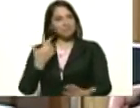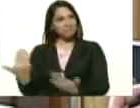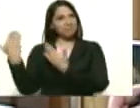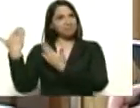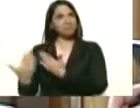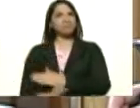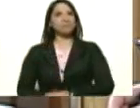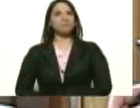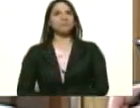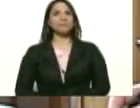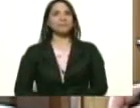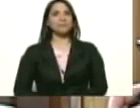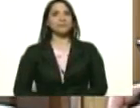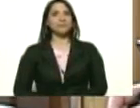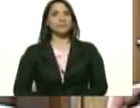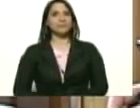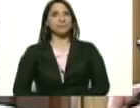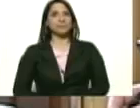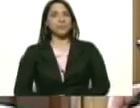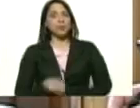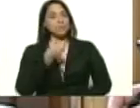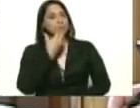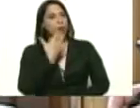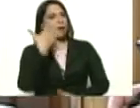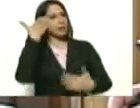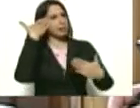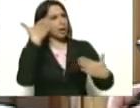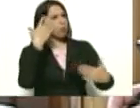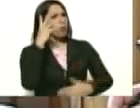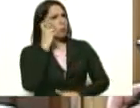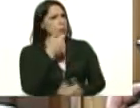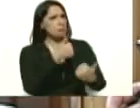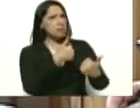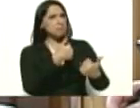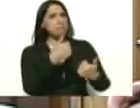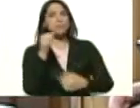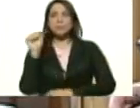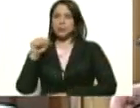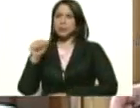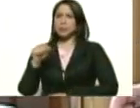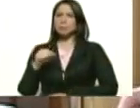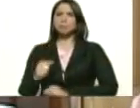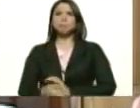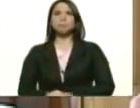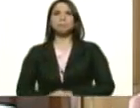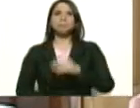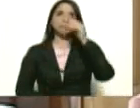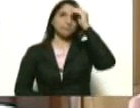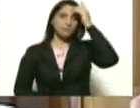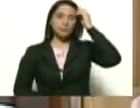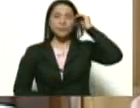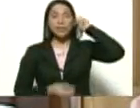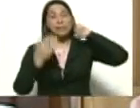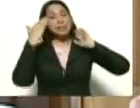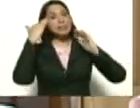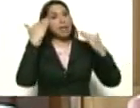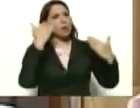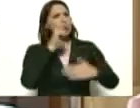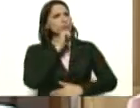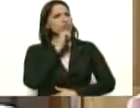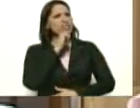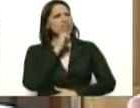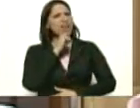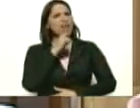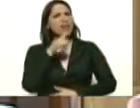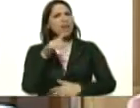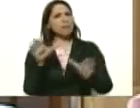presidente. Bueno, mi saludo. ¿Me escuchan bien? Sí. Bueno, un saludo. ¿Quiénes están presentes